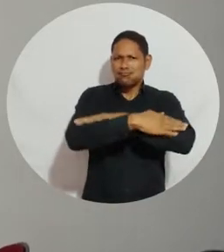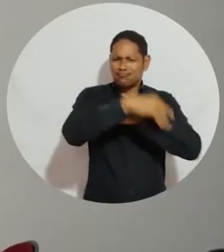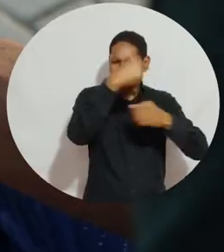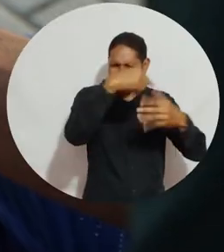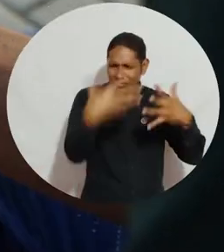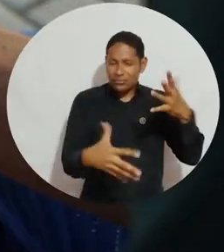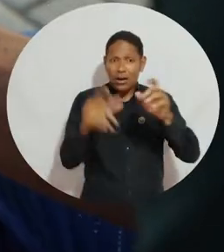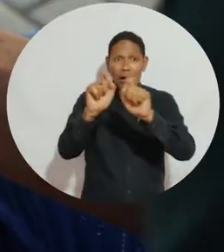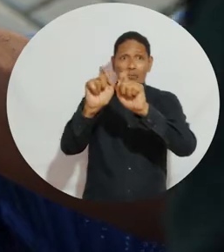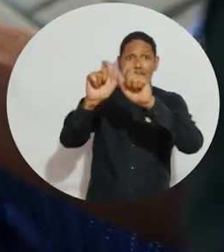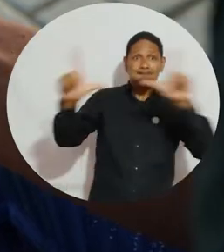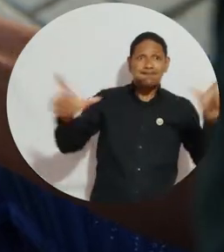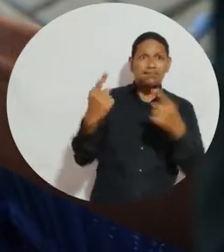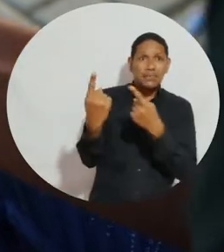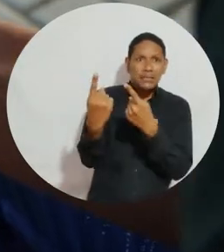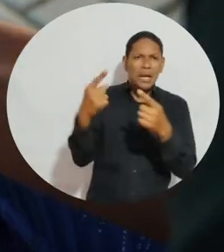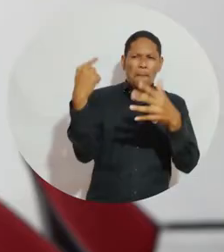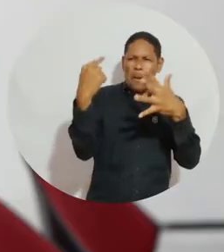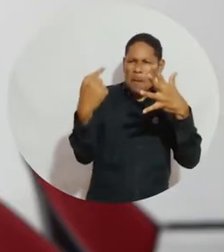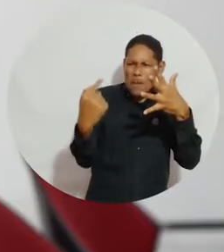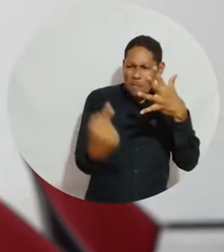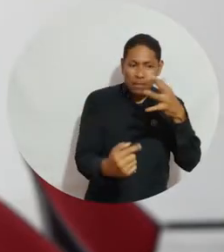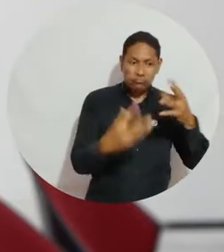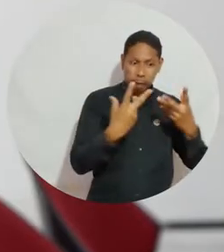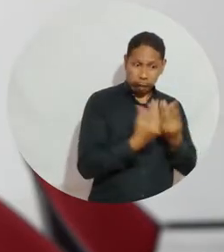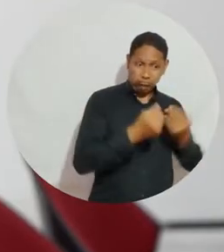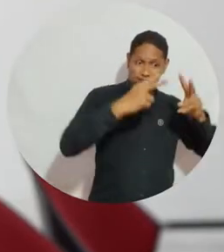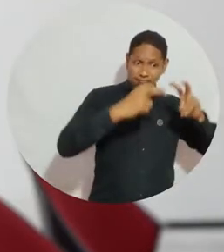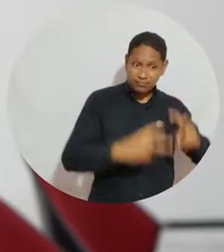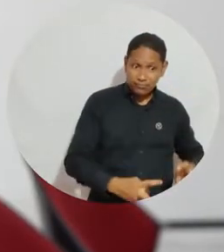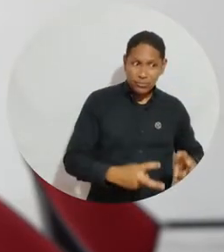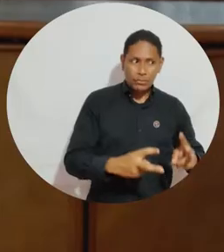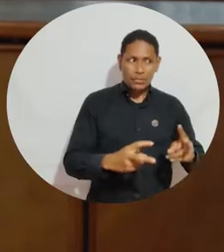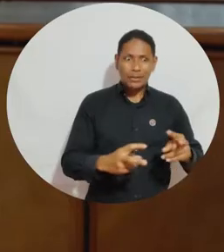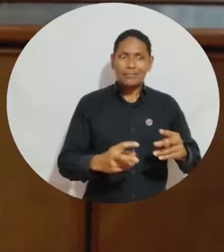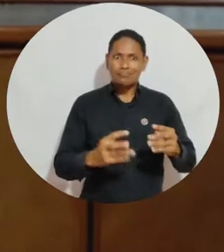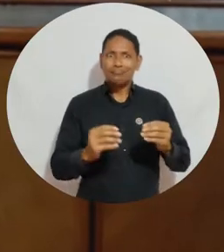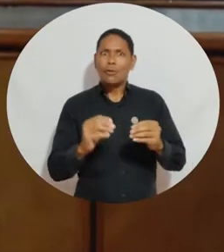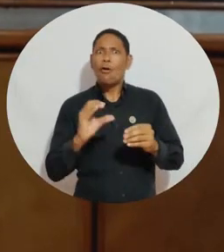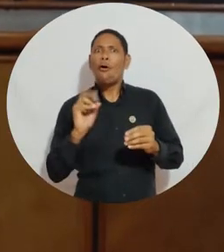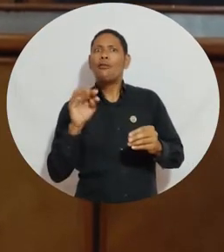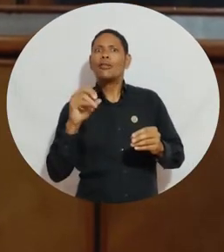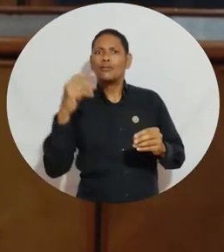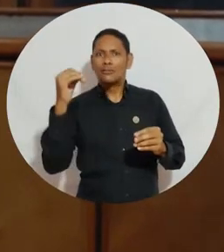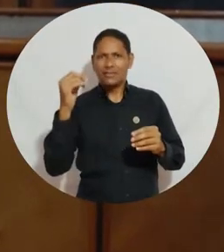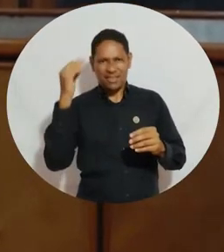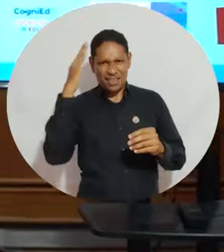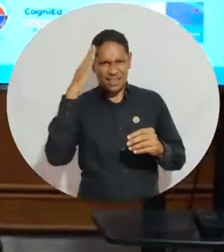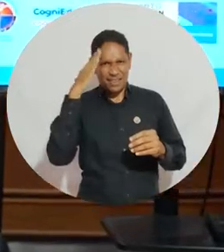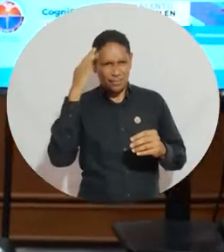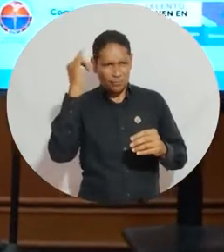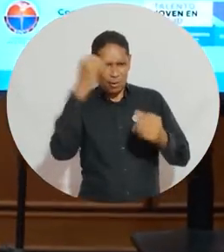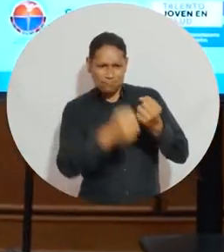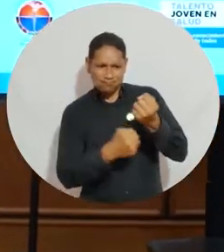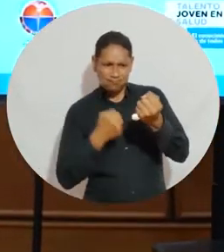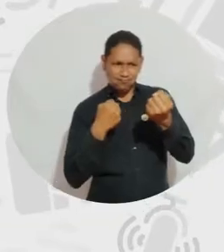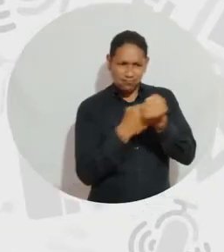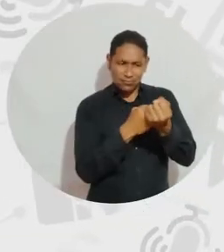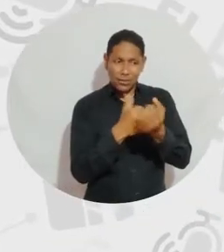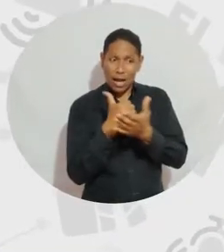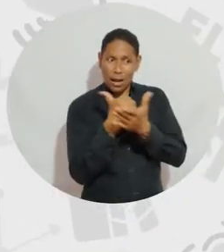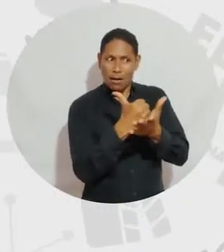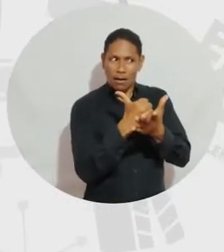herramientas audiovisuales en plataformas online, donde los investigadores respaldados por el Grupo de Investigación con Misión y Educación